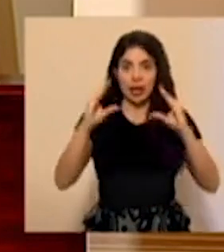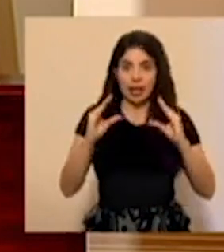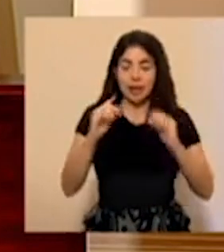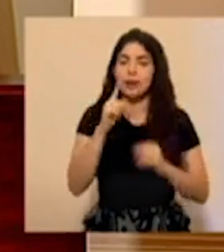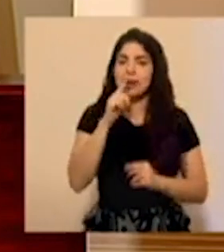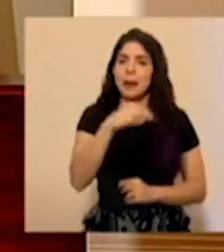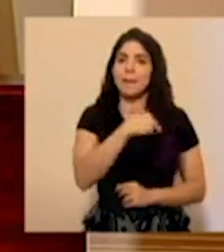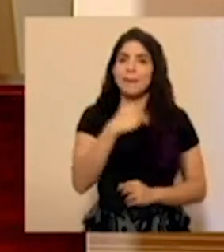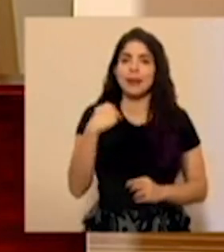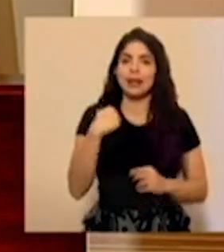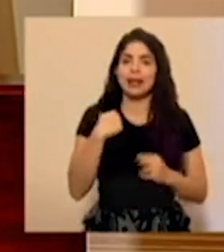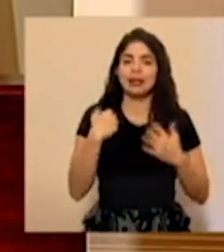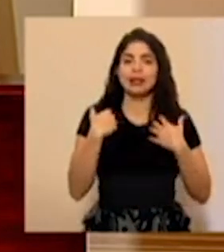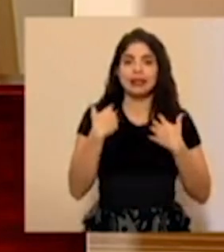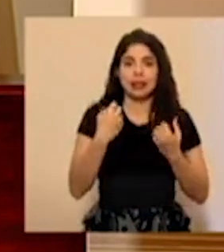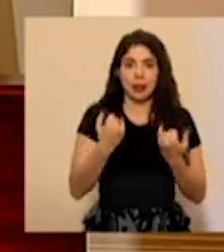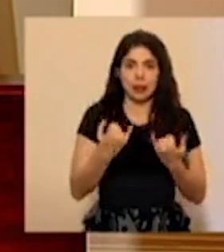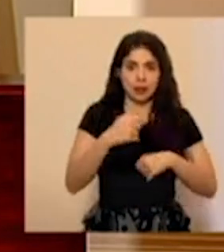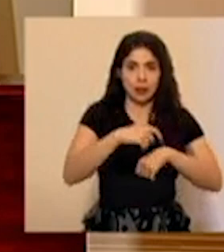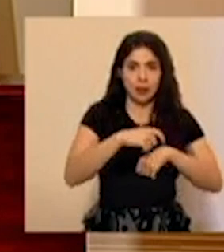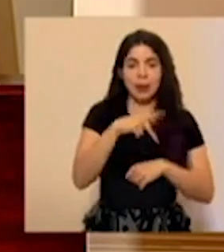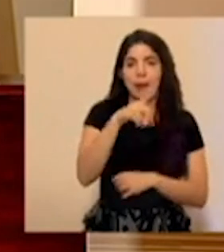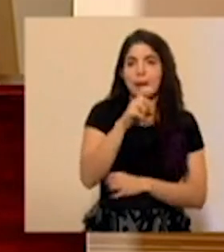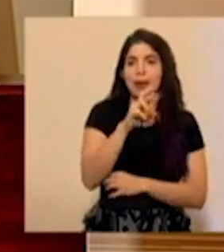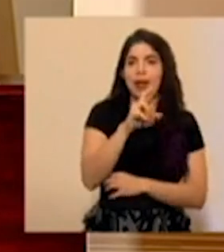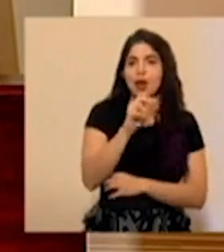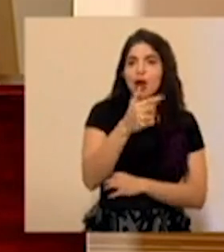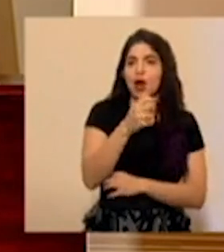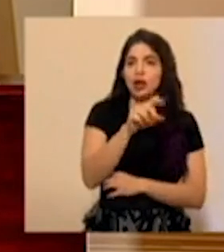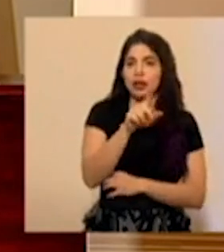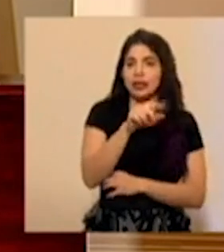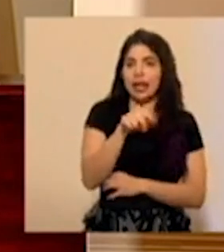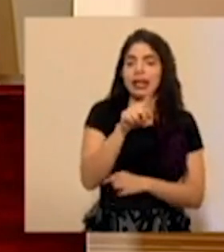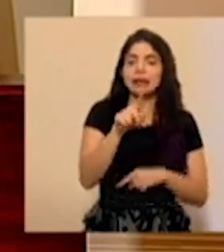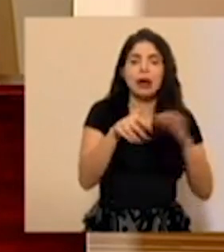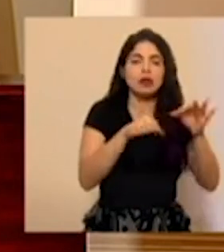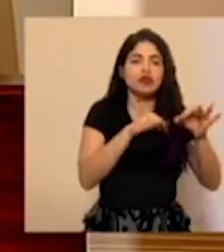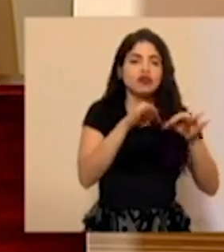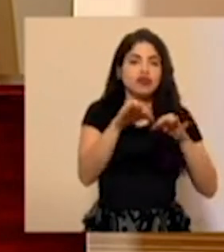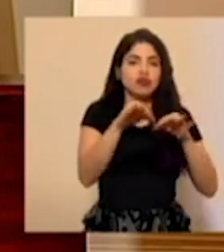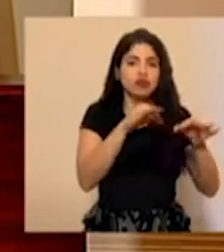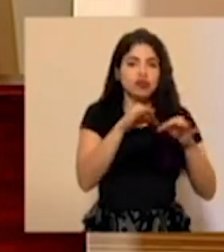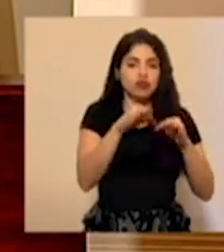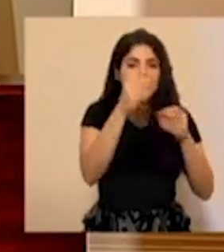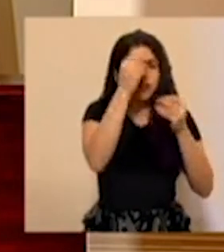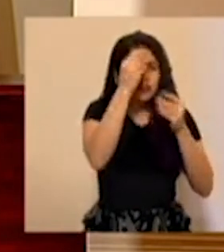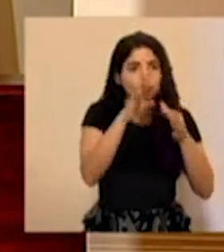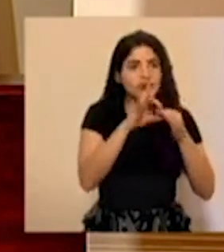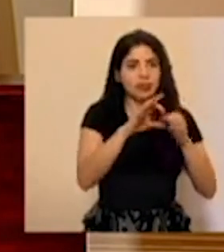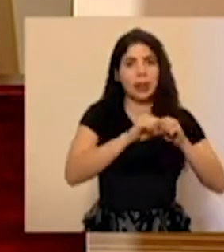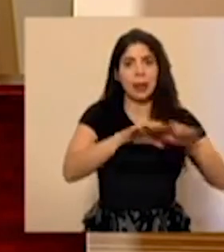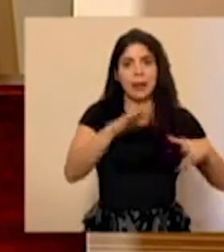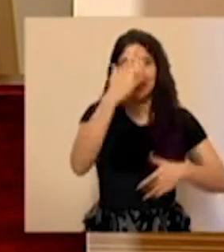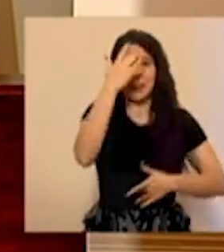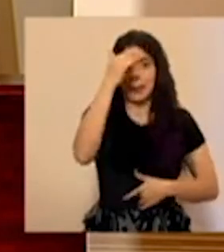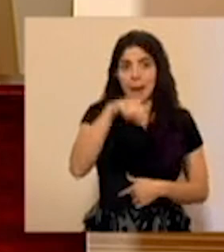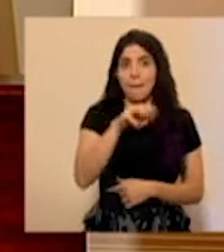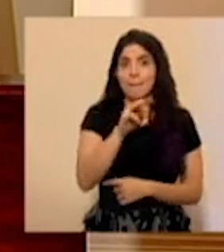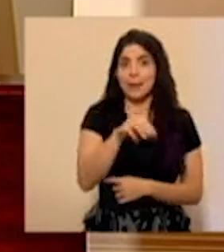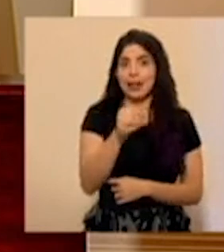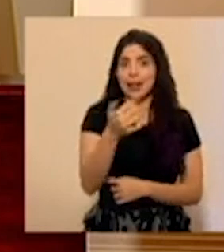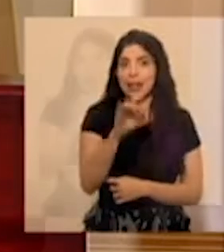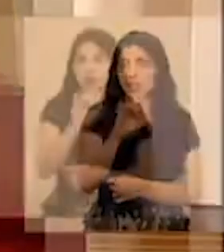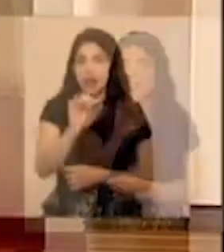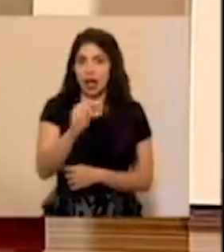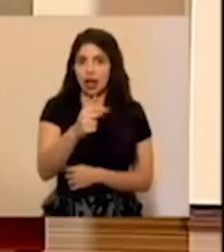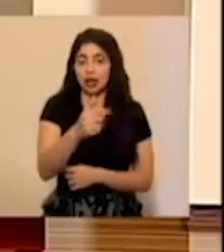al ministro de salud, ahí el doctor Pedro González, quien detallará el reporte epidemiológico de este martes 18 de